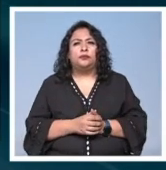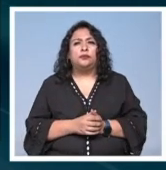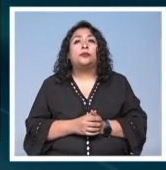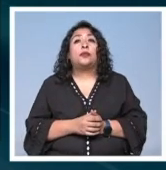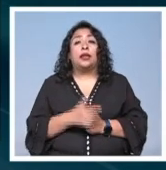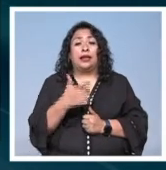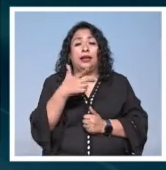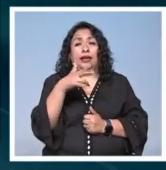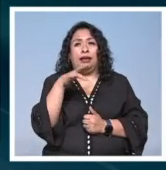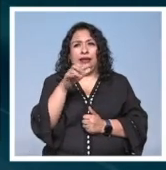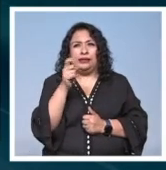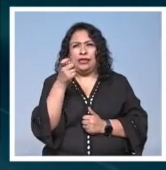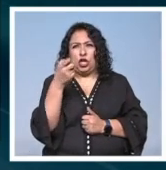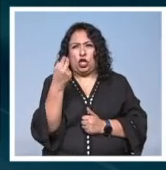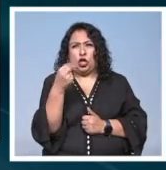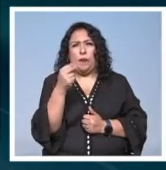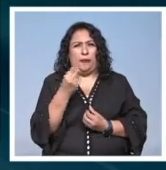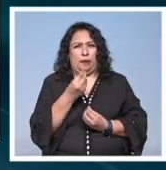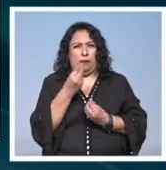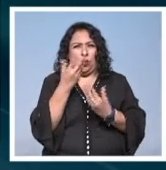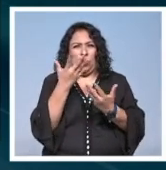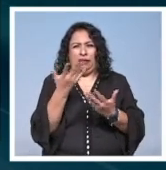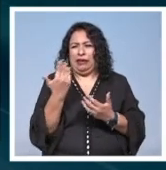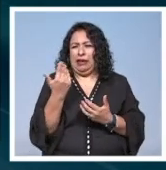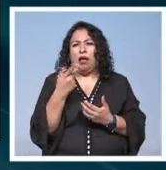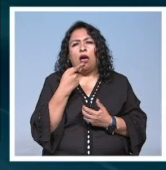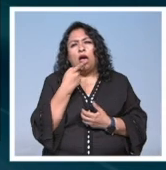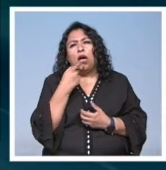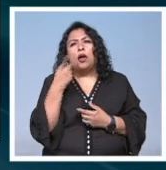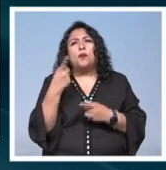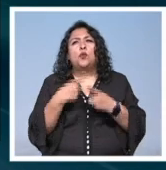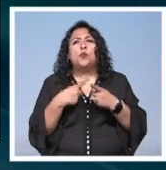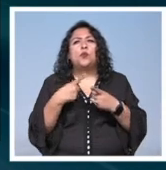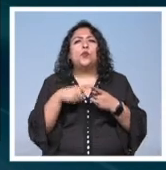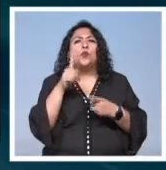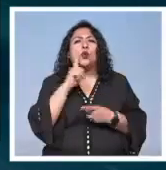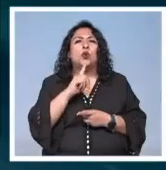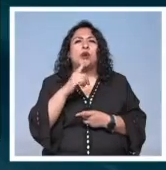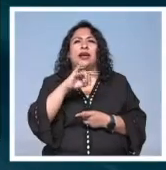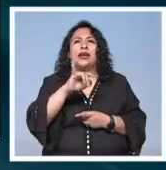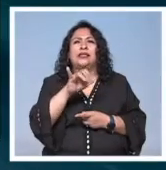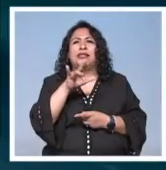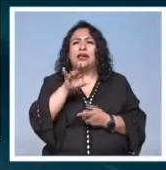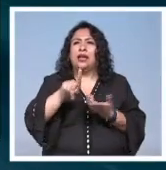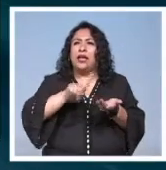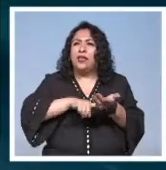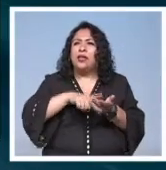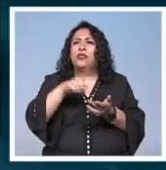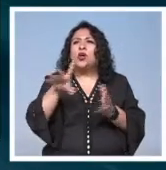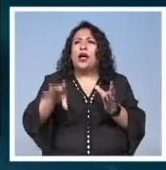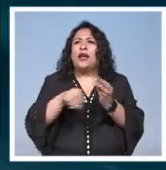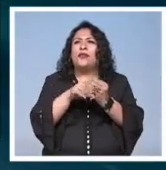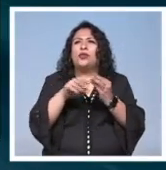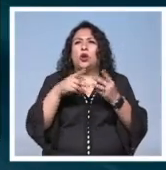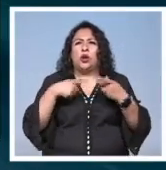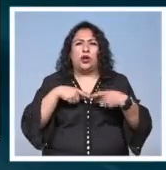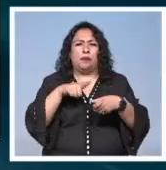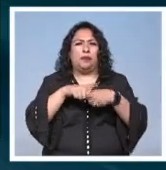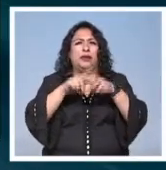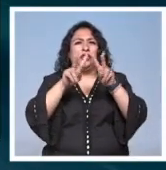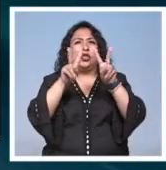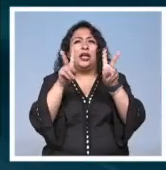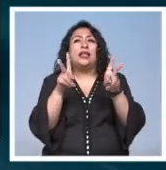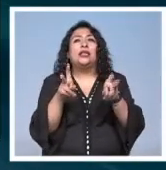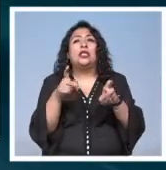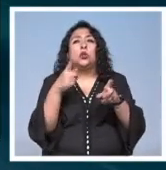Génesis es el nombre del poema que nos acaba de recitar Janet L. Clariont que forma parte de su antología personal titulada